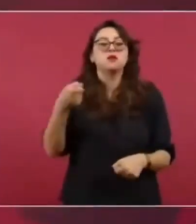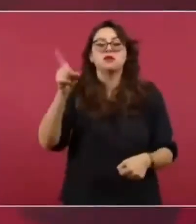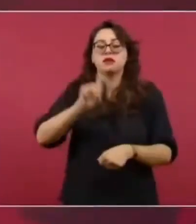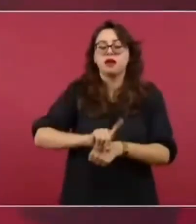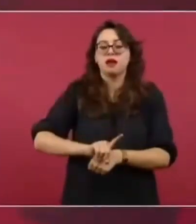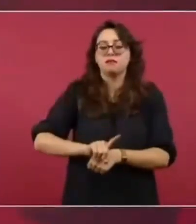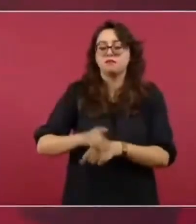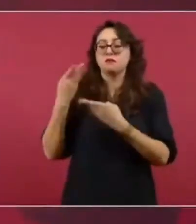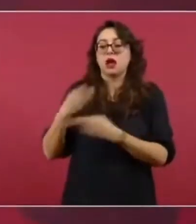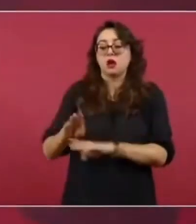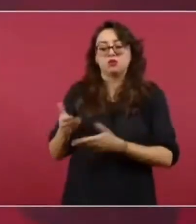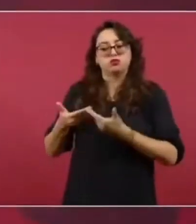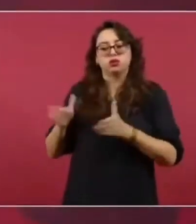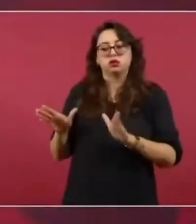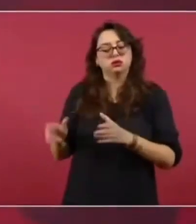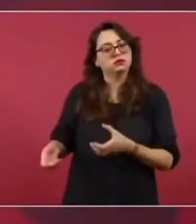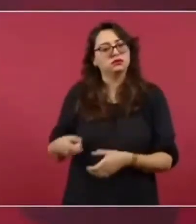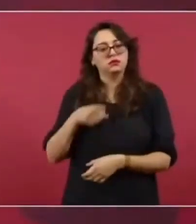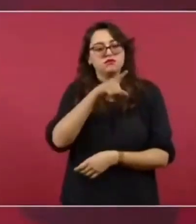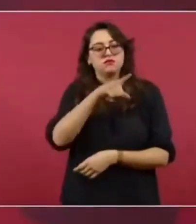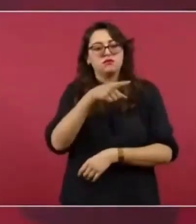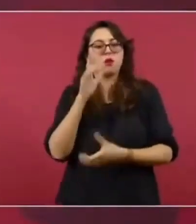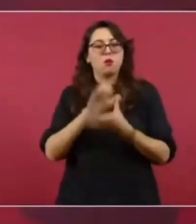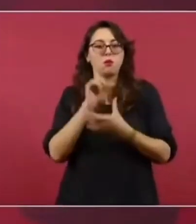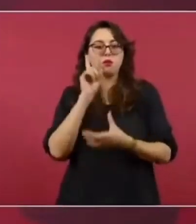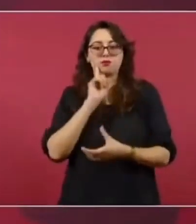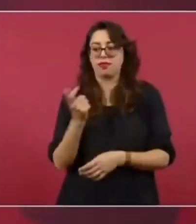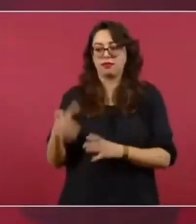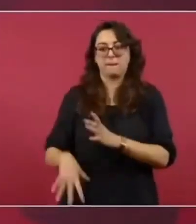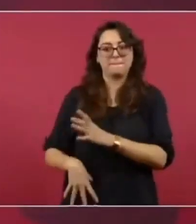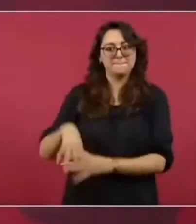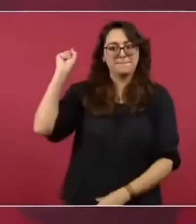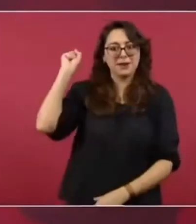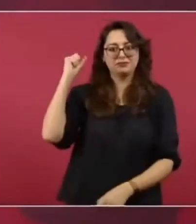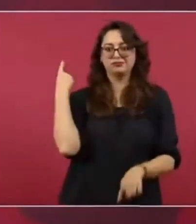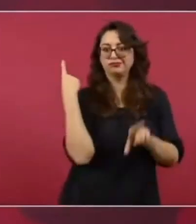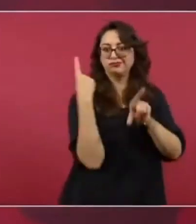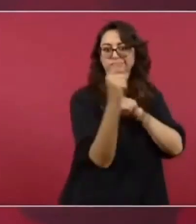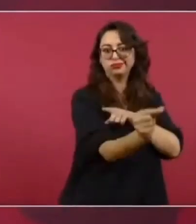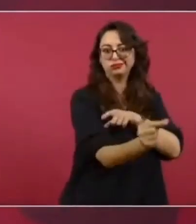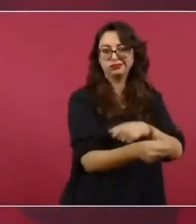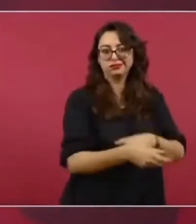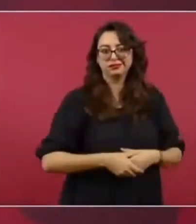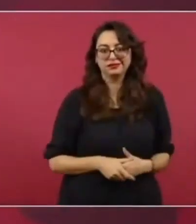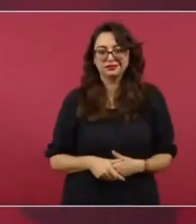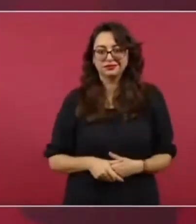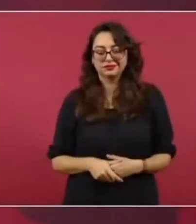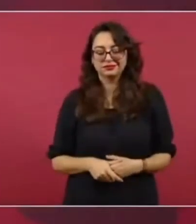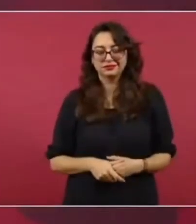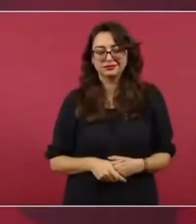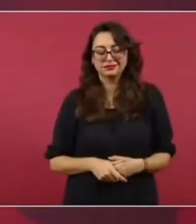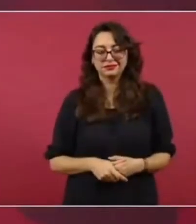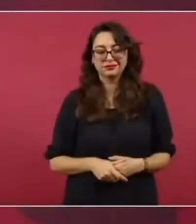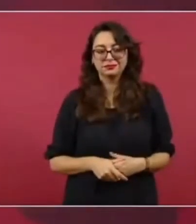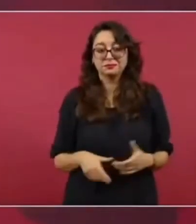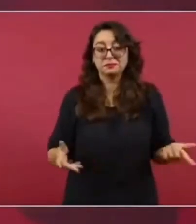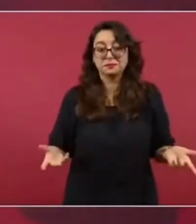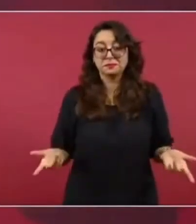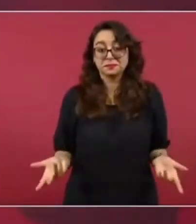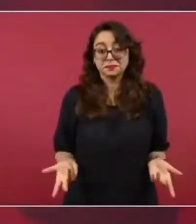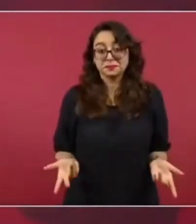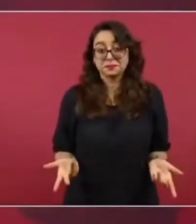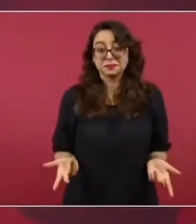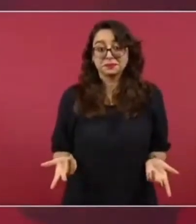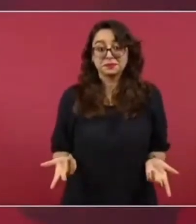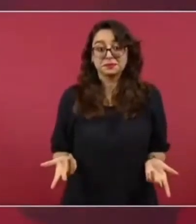o cuando últimamente deciden corregirle la